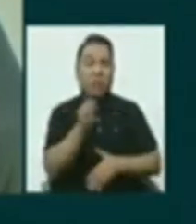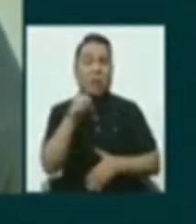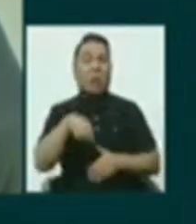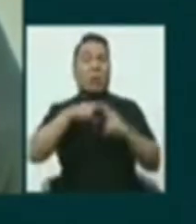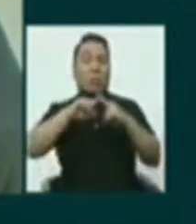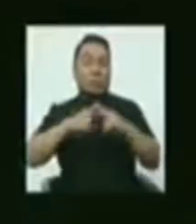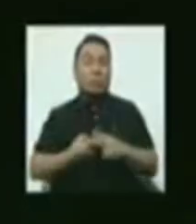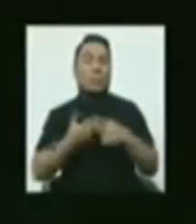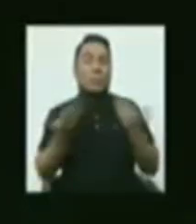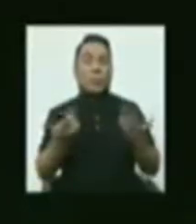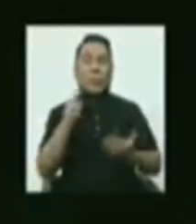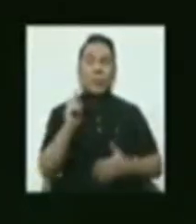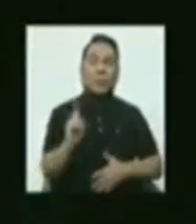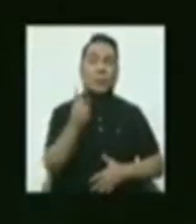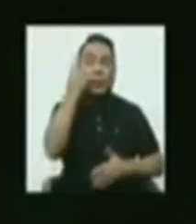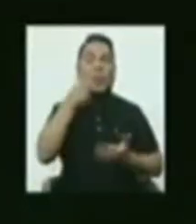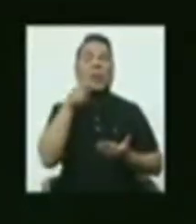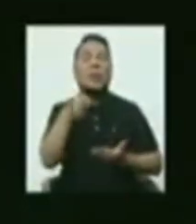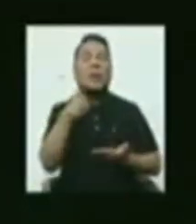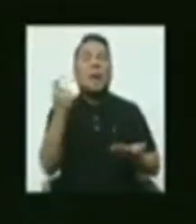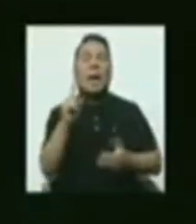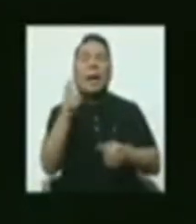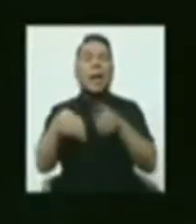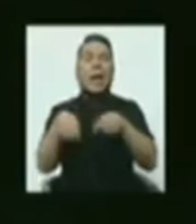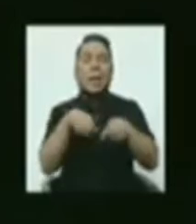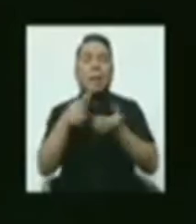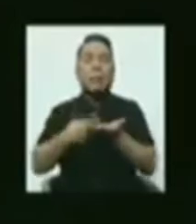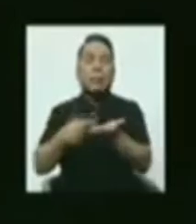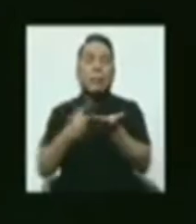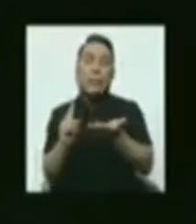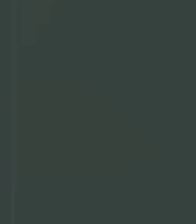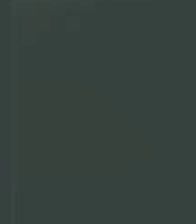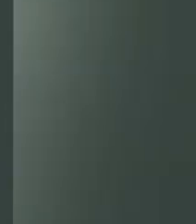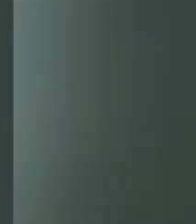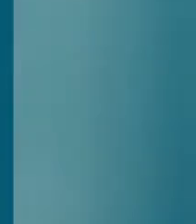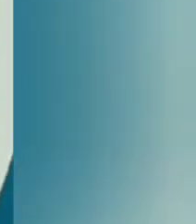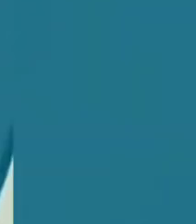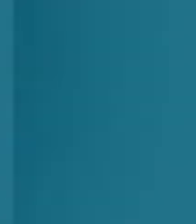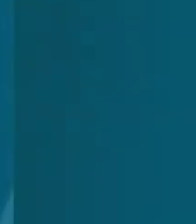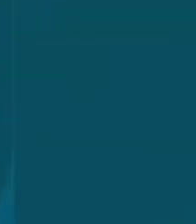comenzar con nuestro primer segmento que se llama La Propuesta Bandera.